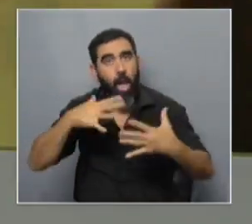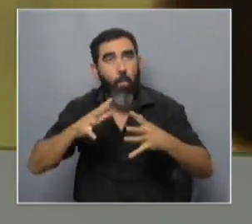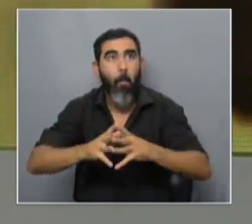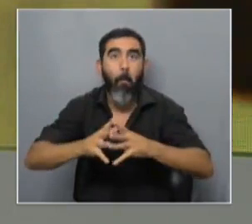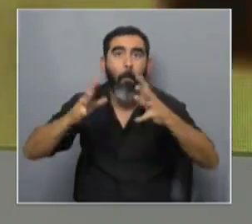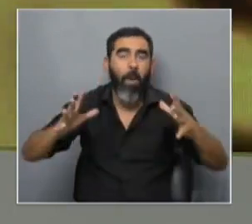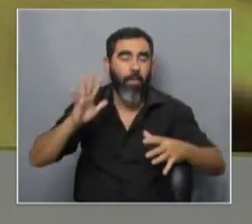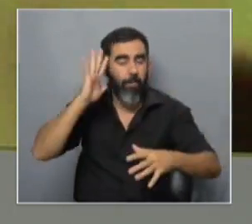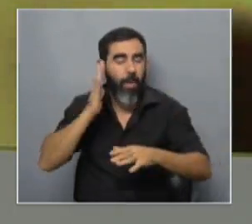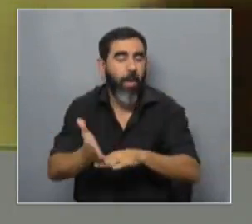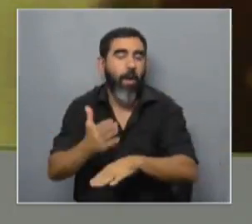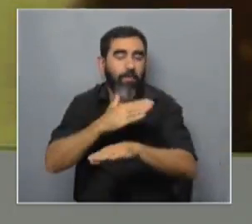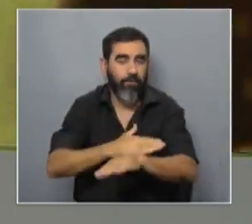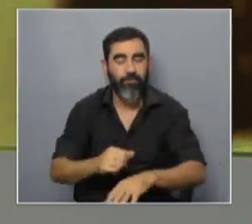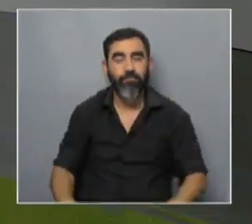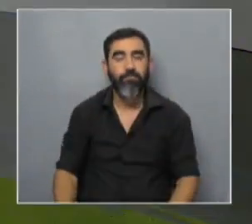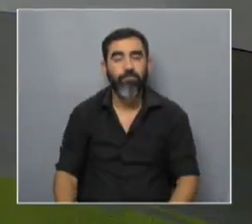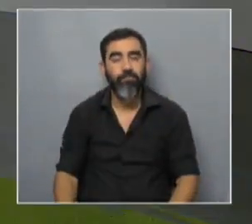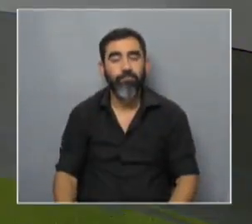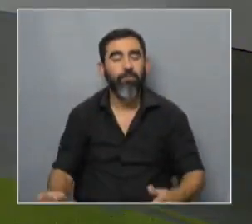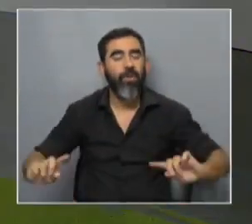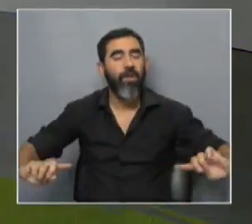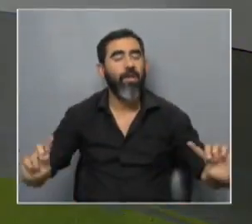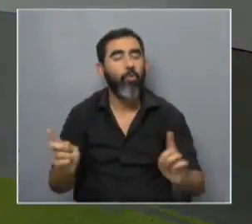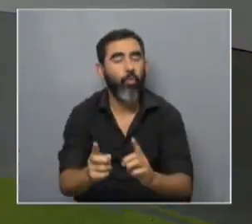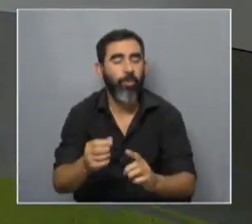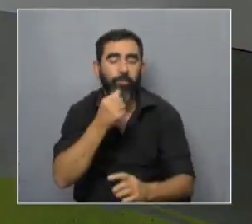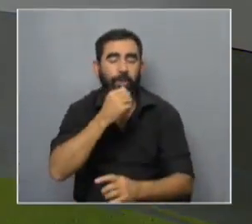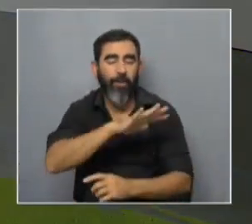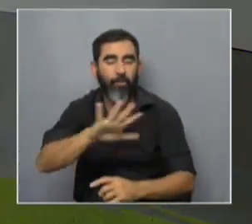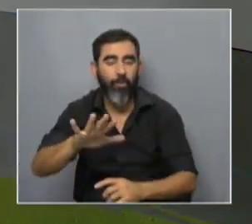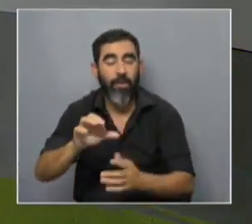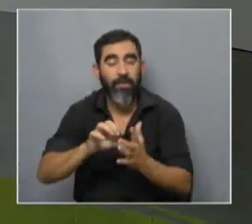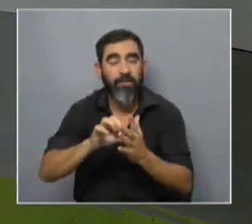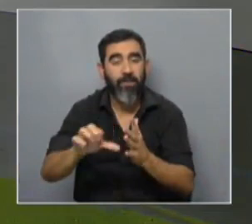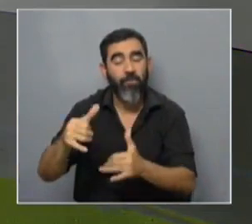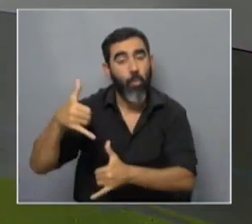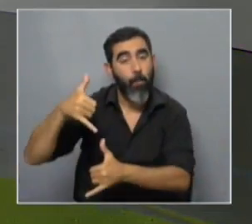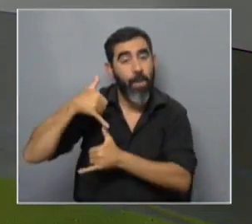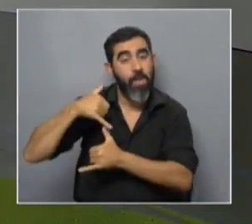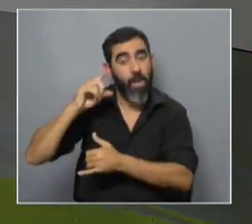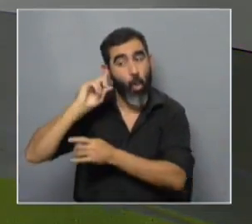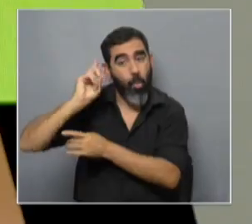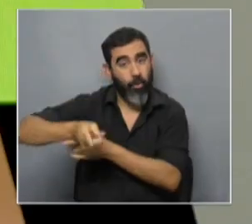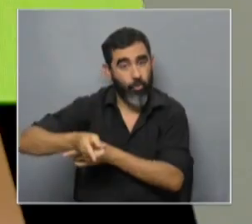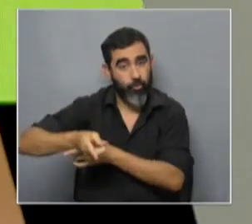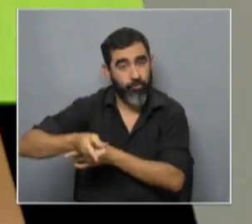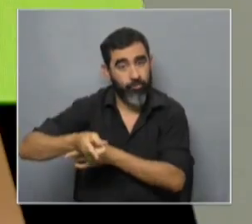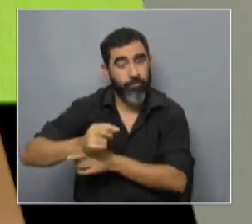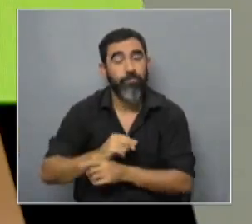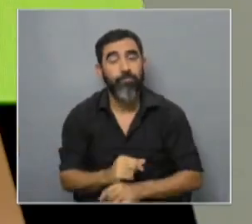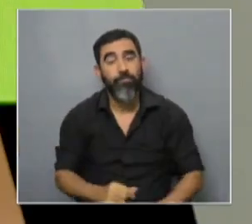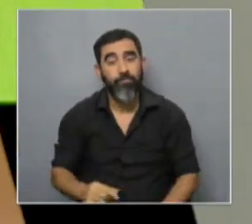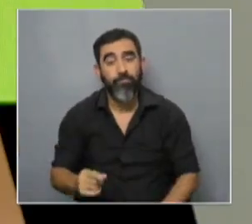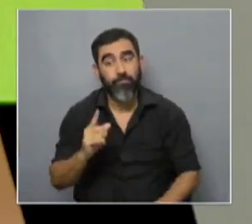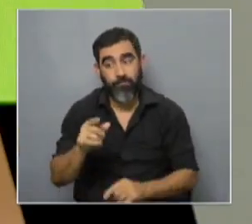grande de lo que podía sospechar. En una versión resumida, acá hay una historia que empieza en el servicio militar obligatorio, según usted contó, y que termina,